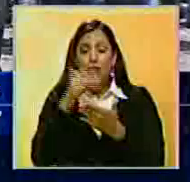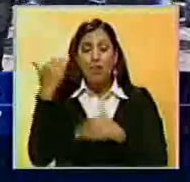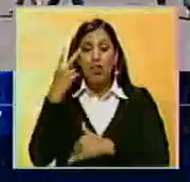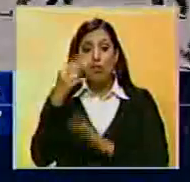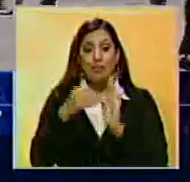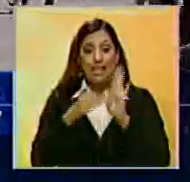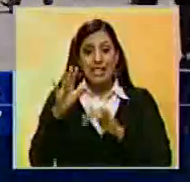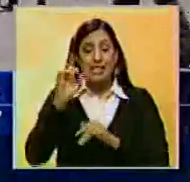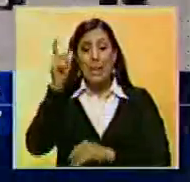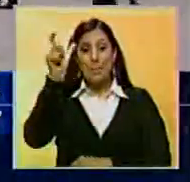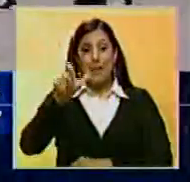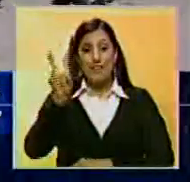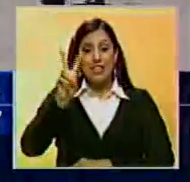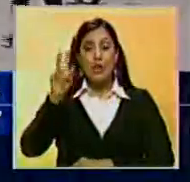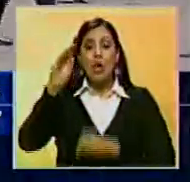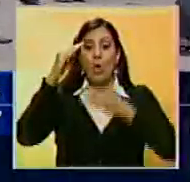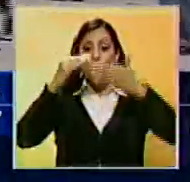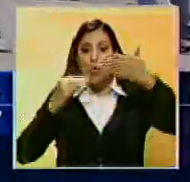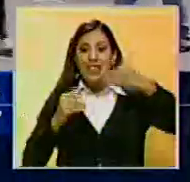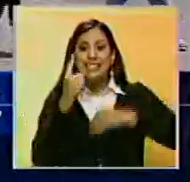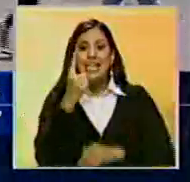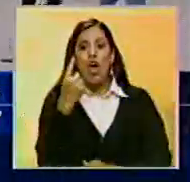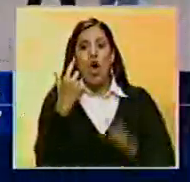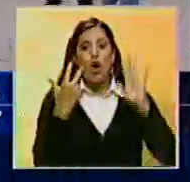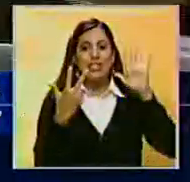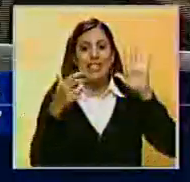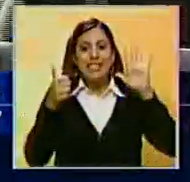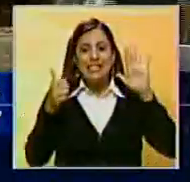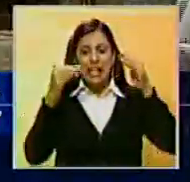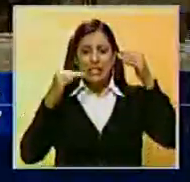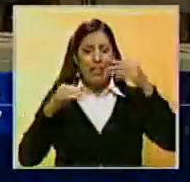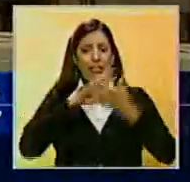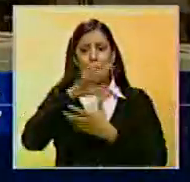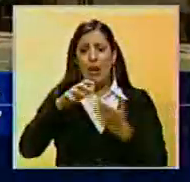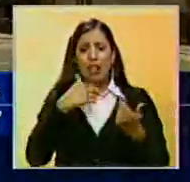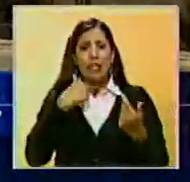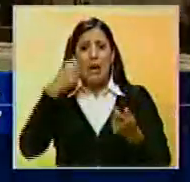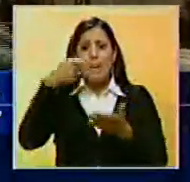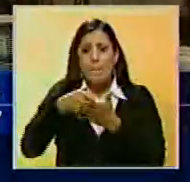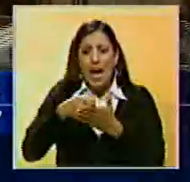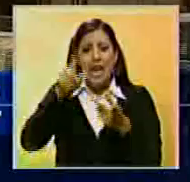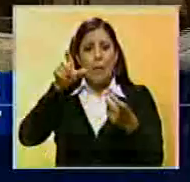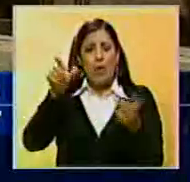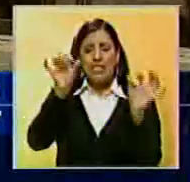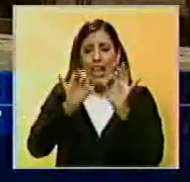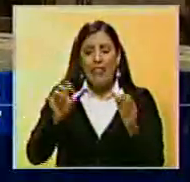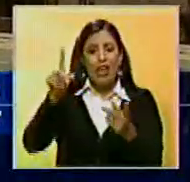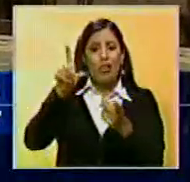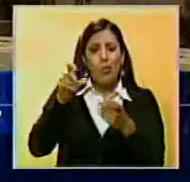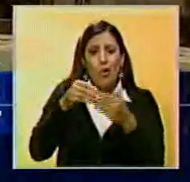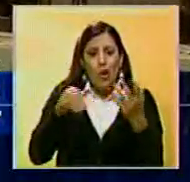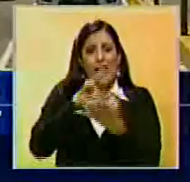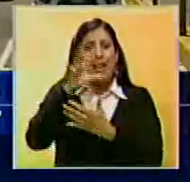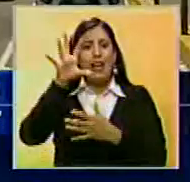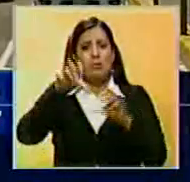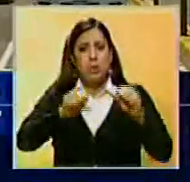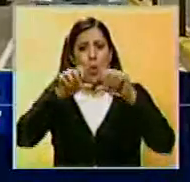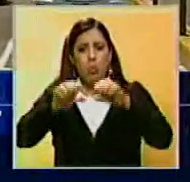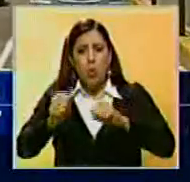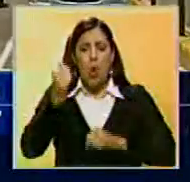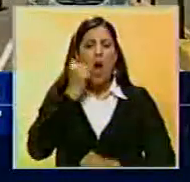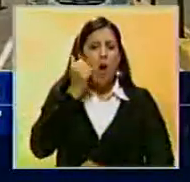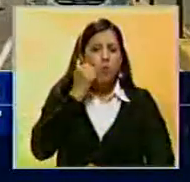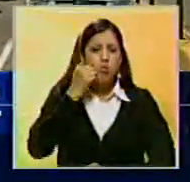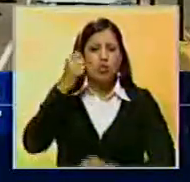2015 ubicó a Venezuela en el puesto 186 por sus dificultades en el pago de impuestos, en registro de propiedades y en la